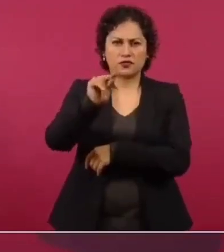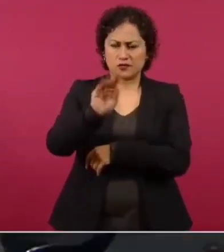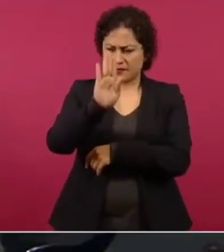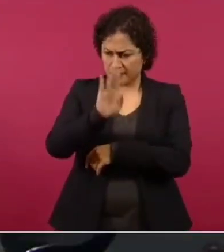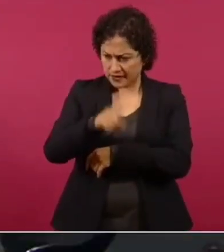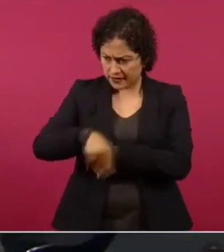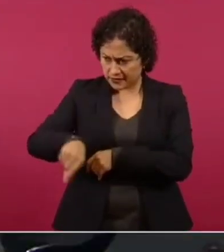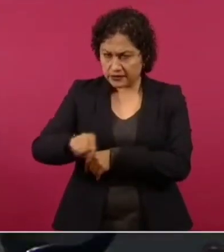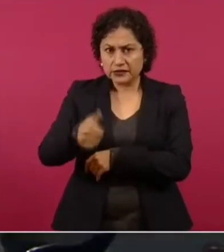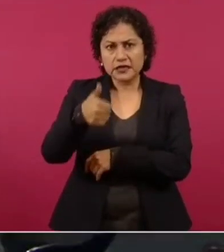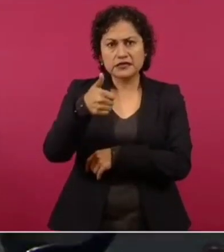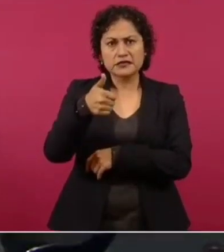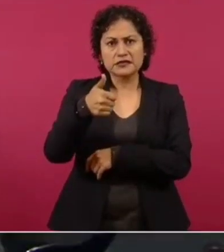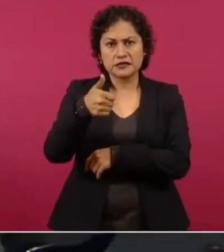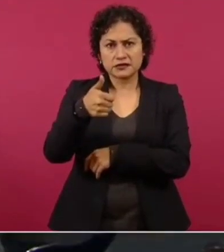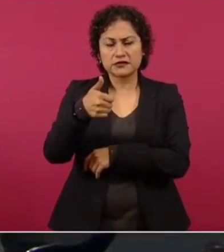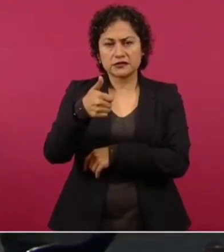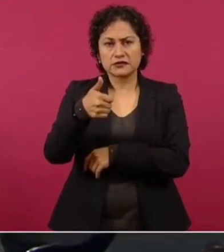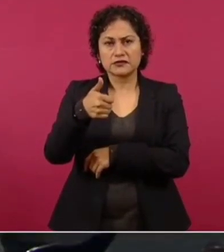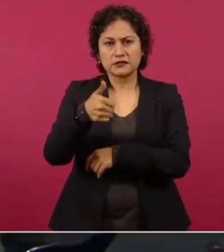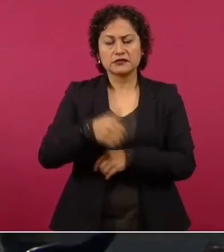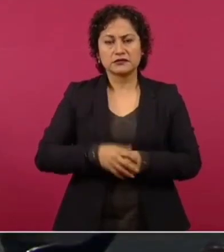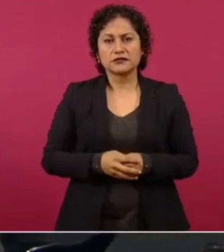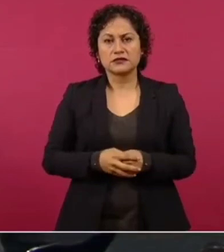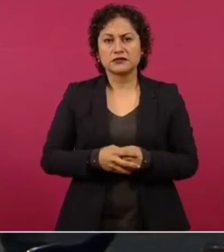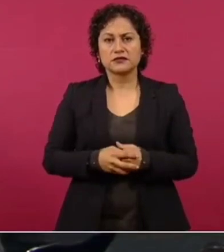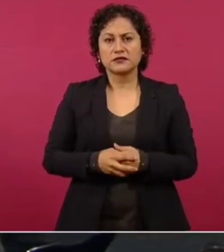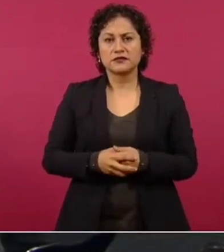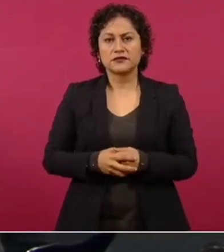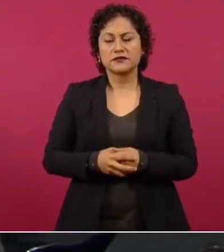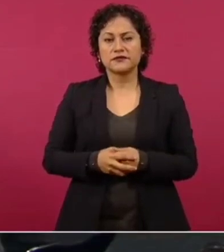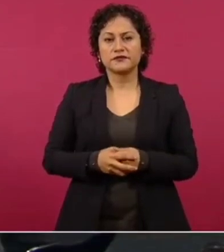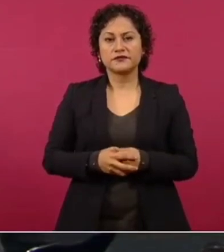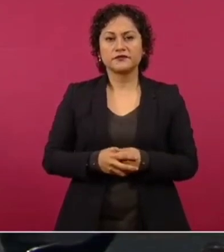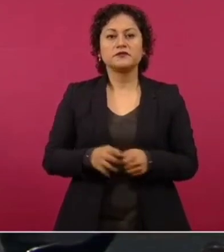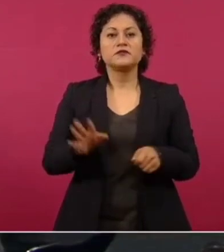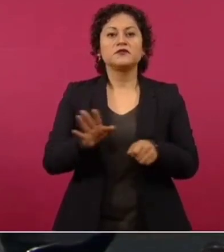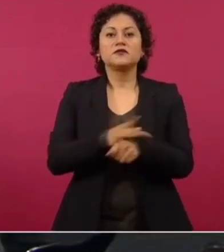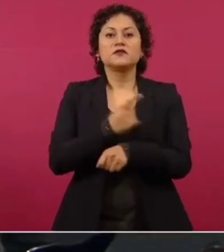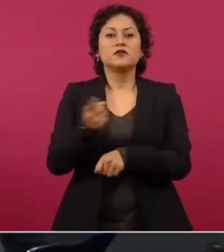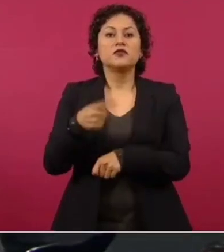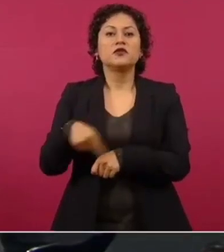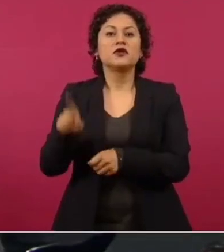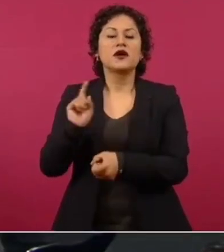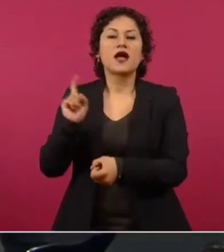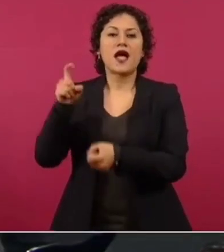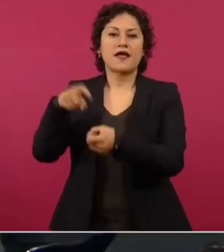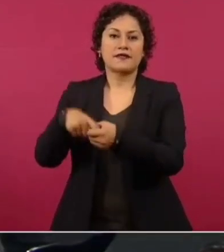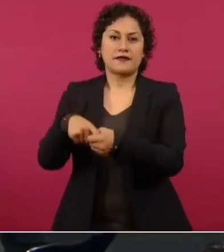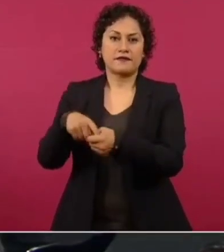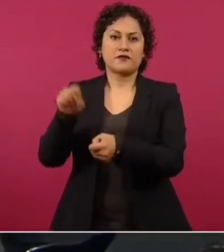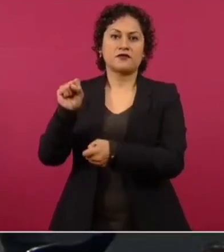que forman parte de la Secretaría de la Defensa.